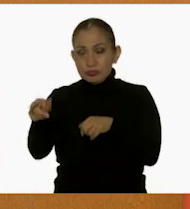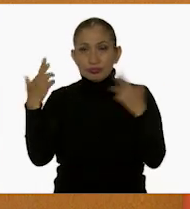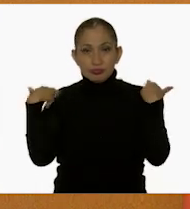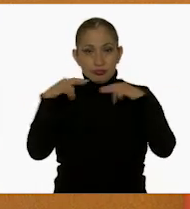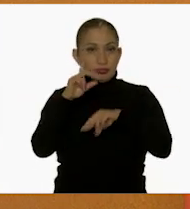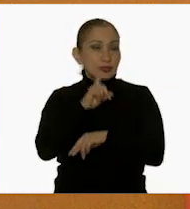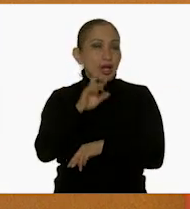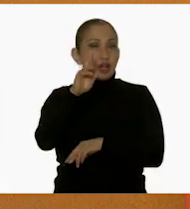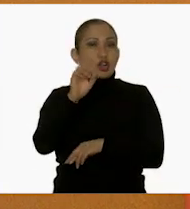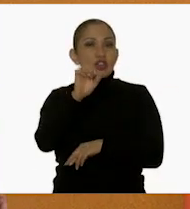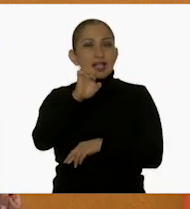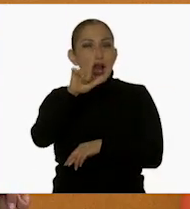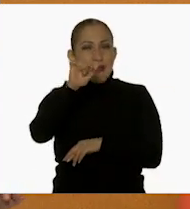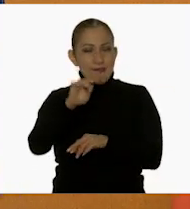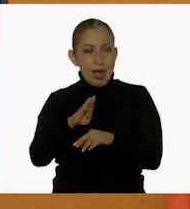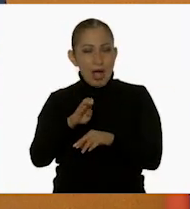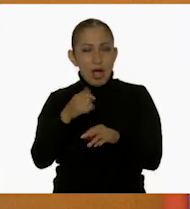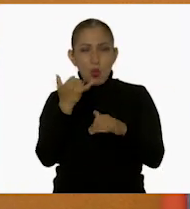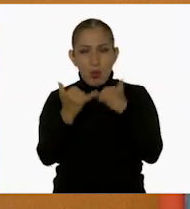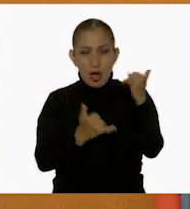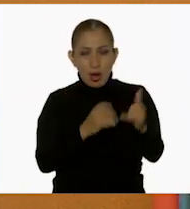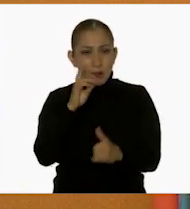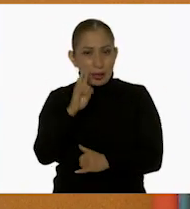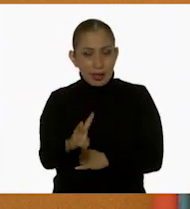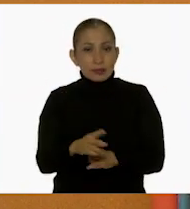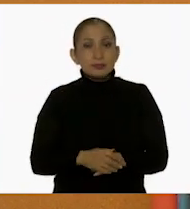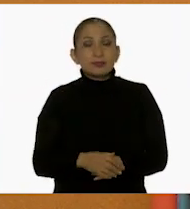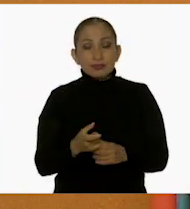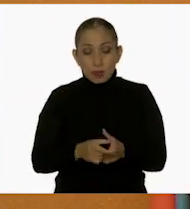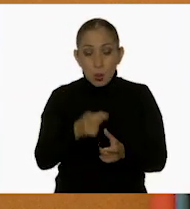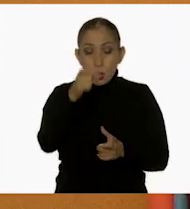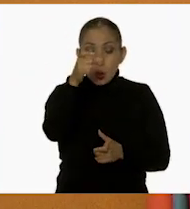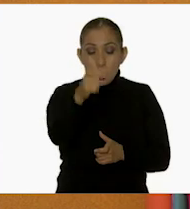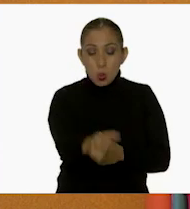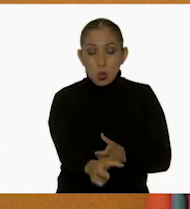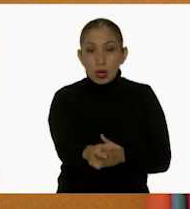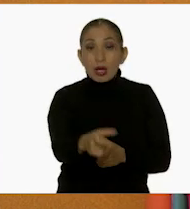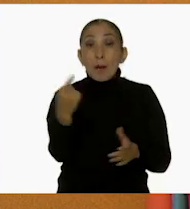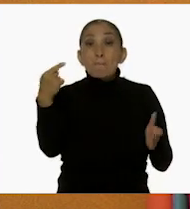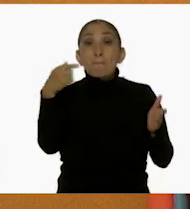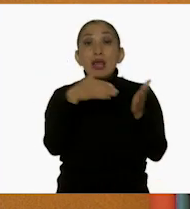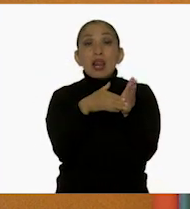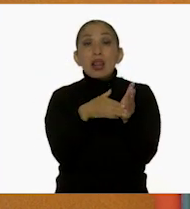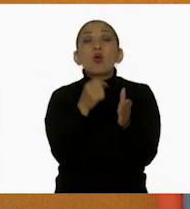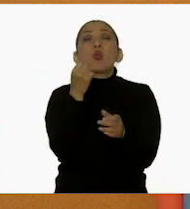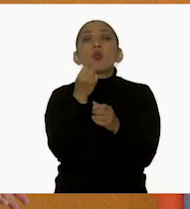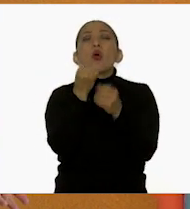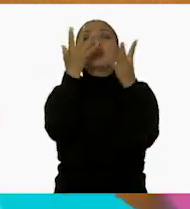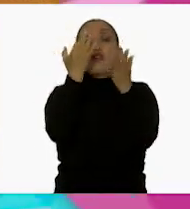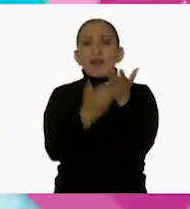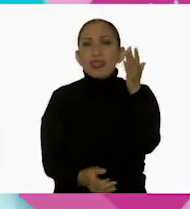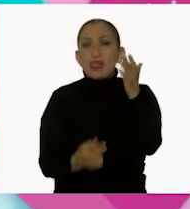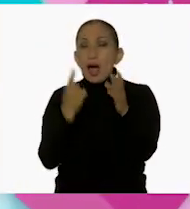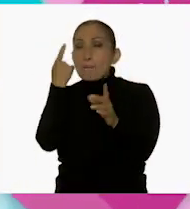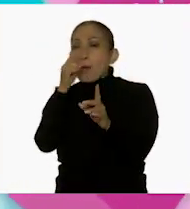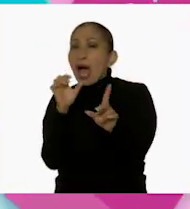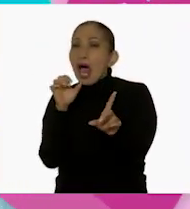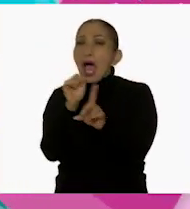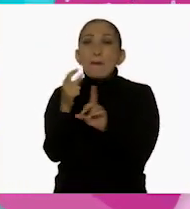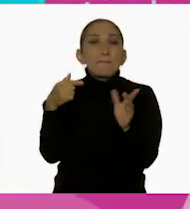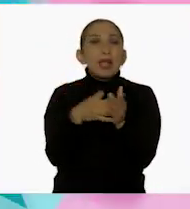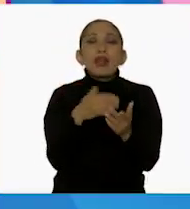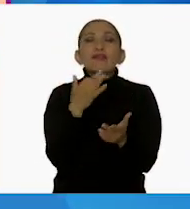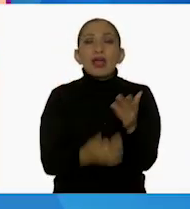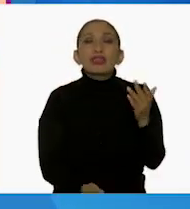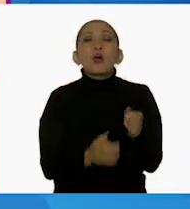maestra Rosalba? Vamos. ver, vamos a ver cuál Vamos a ver. Cuando la maestra Rosalba tiró la ficha, obtuvo mil. ¿Cuánto le hace falta a mil para tener